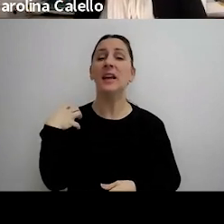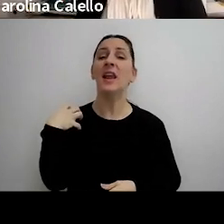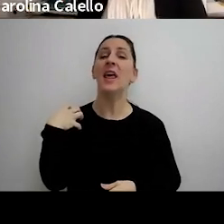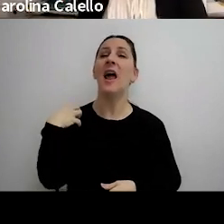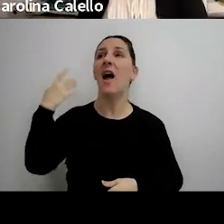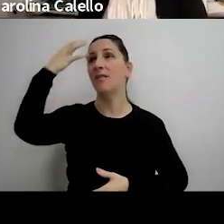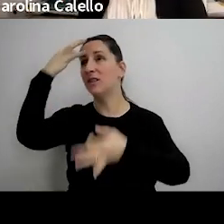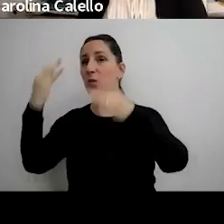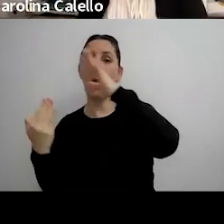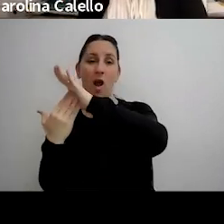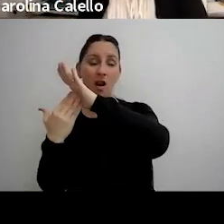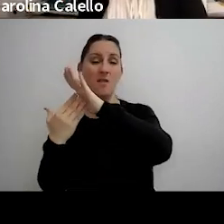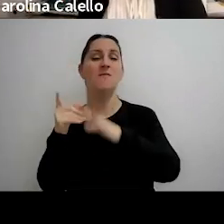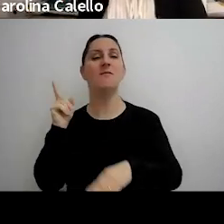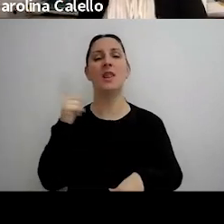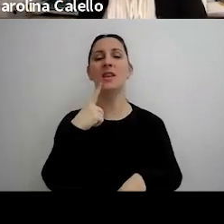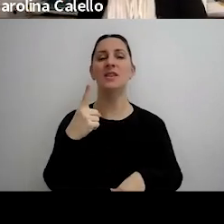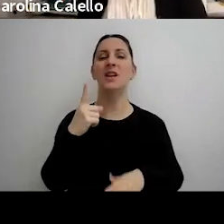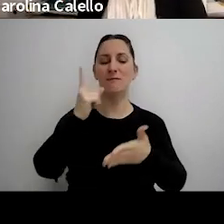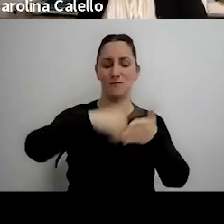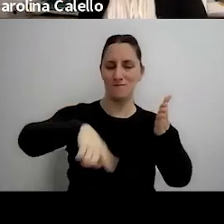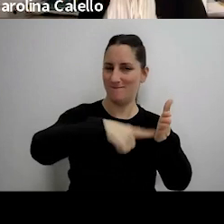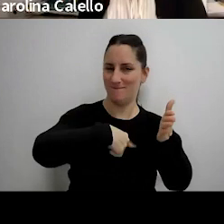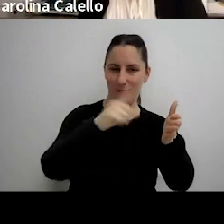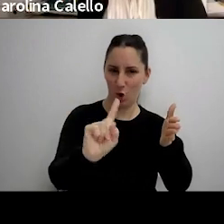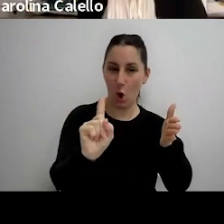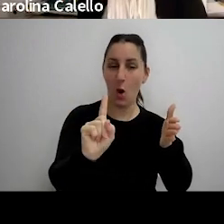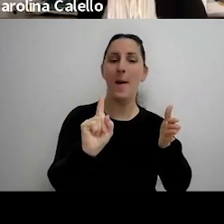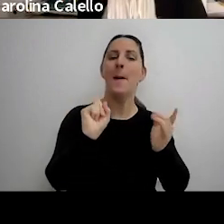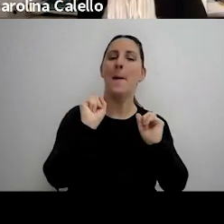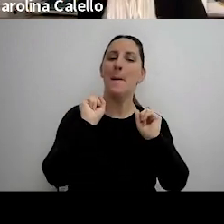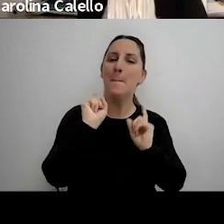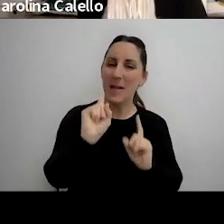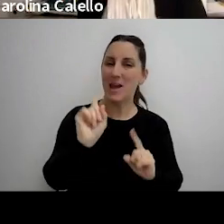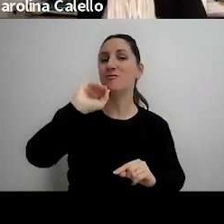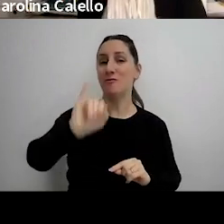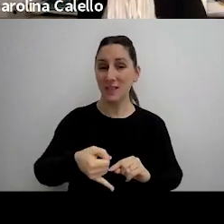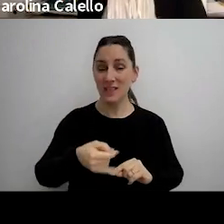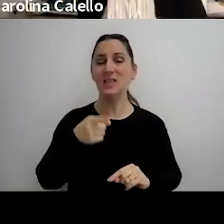fiscal es que no se declara la nulidad pero sí se